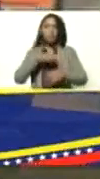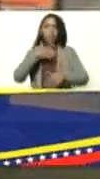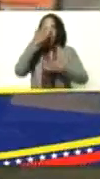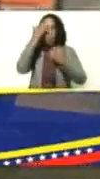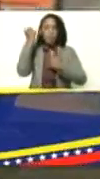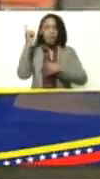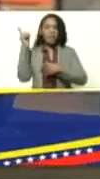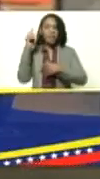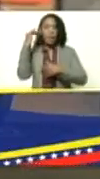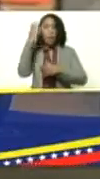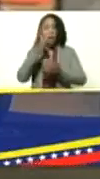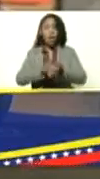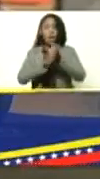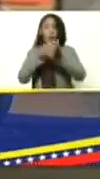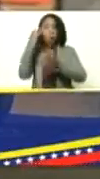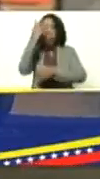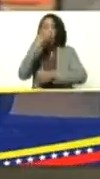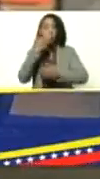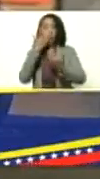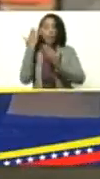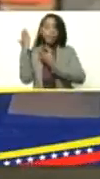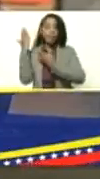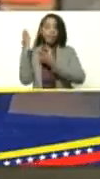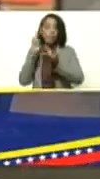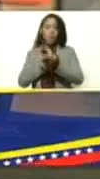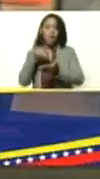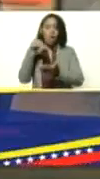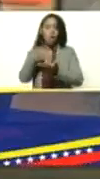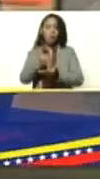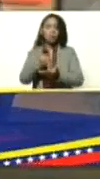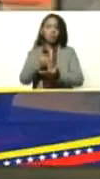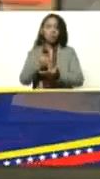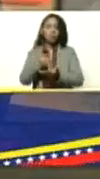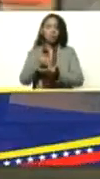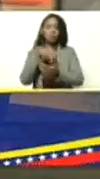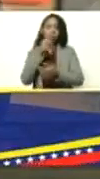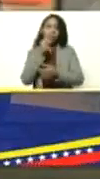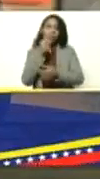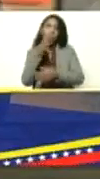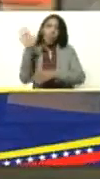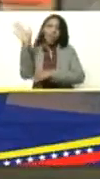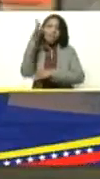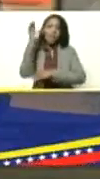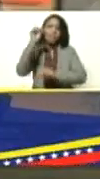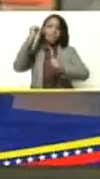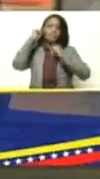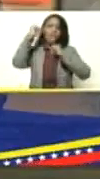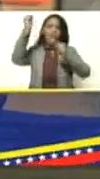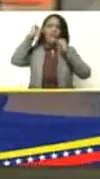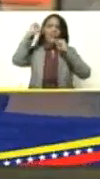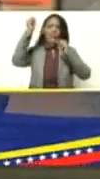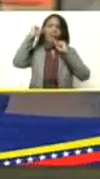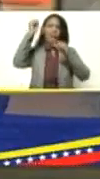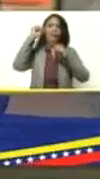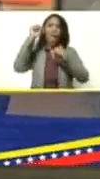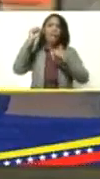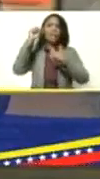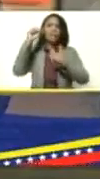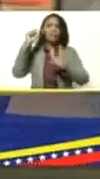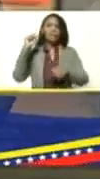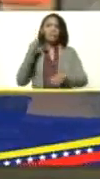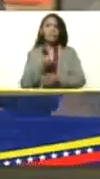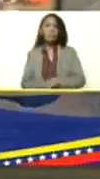el líder de esa juventud que se levantaba bueno con banderas opositoras rebeldes críticas